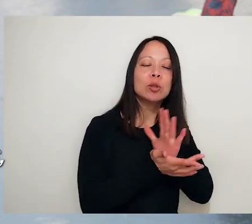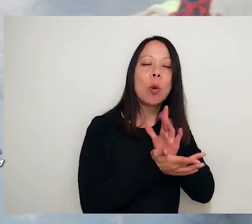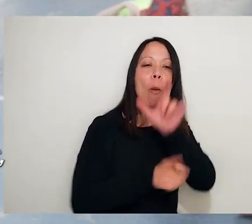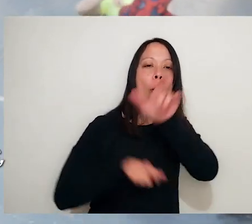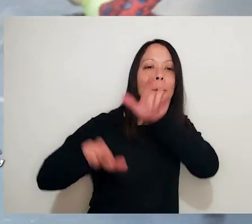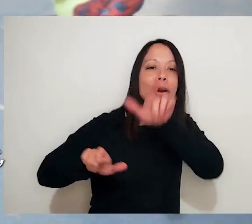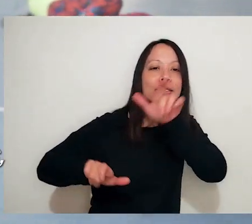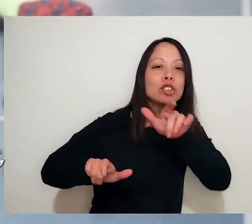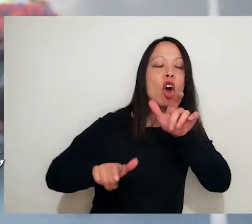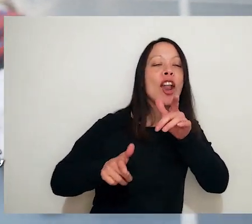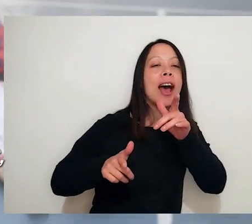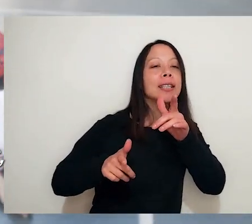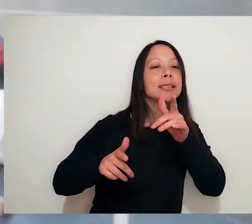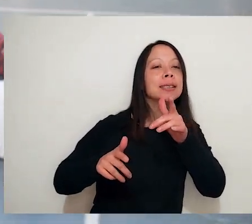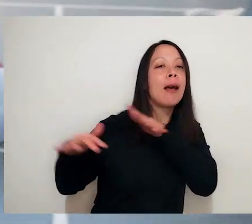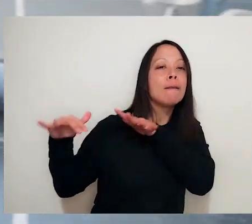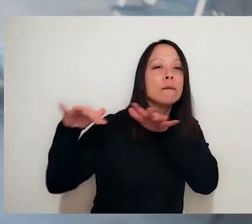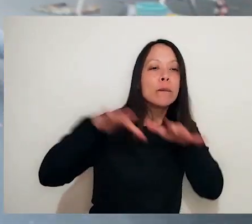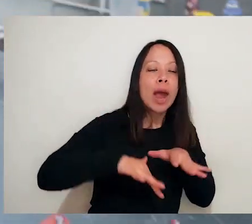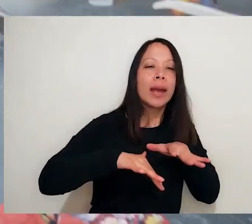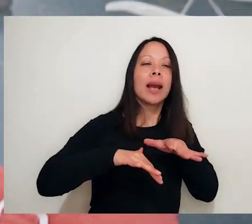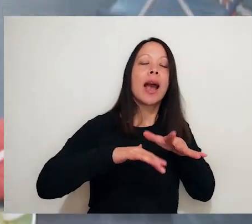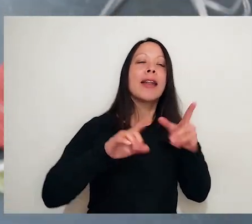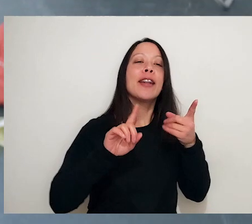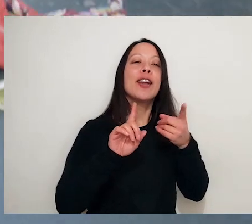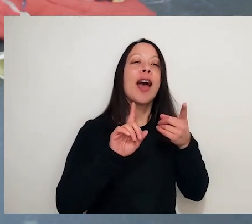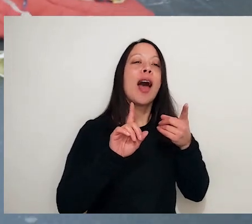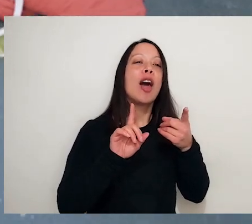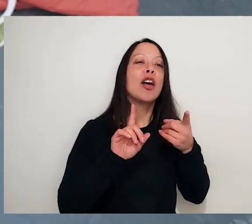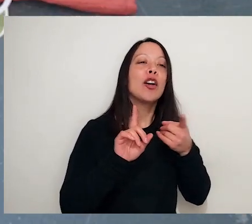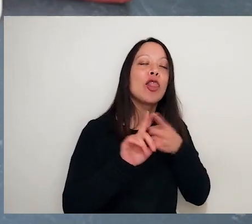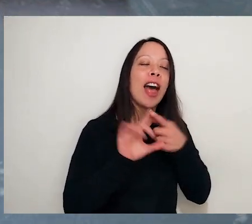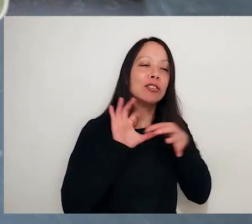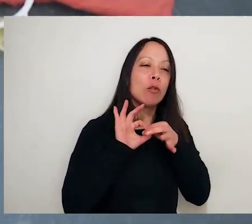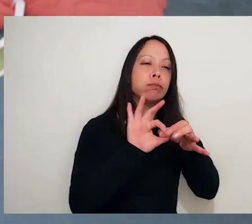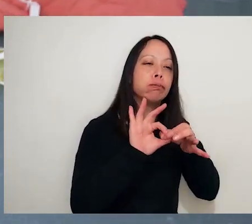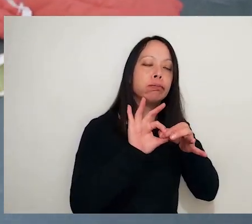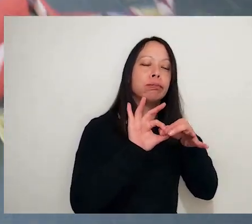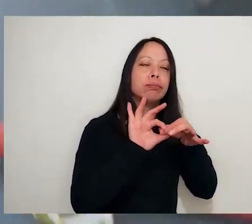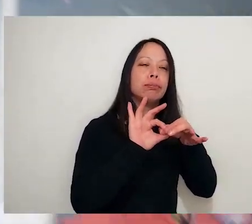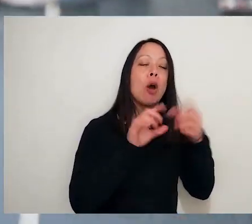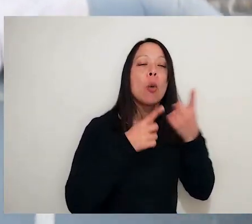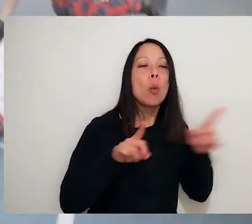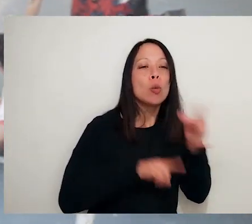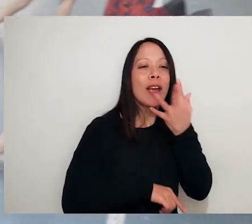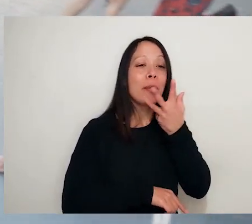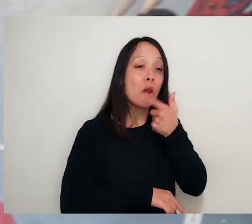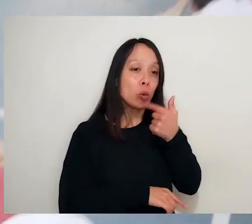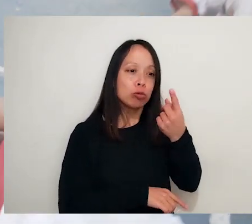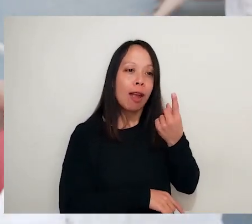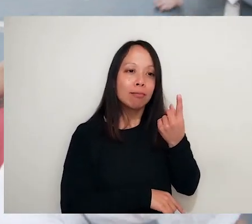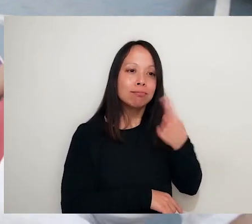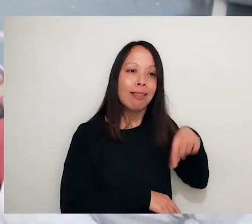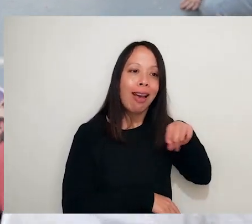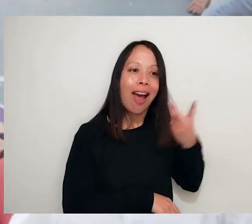muchas personas, vengan o no del mundo de la danza, puedan conectar con eso. Como en general músicas que nos gusten a nosotros también,